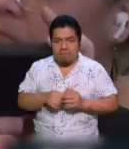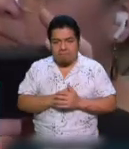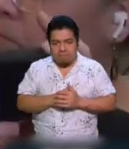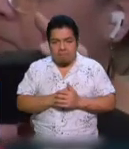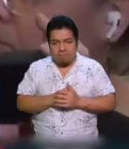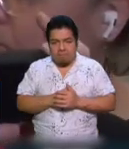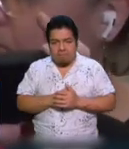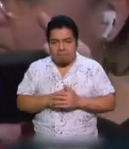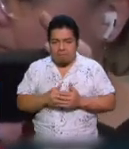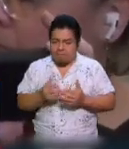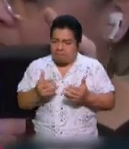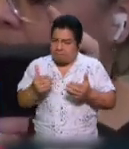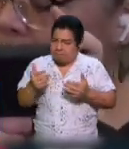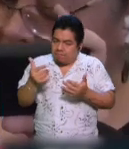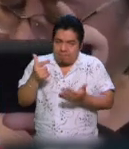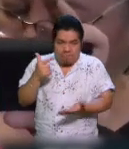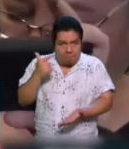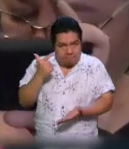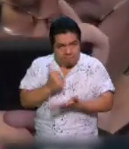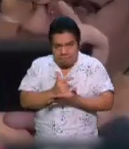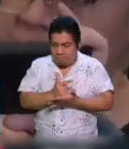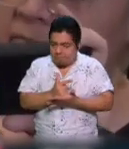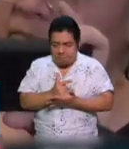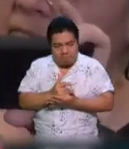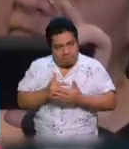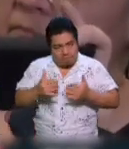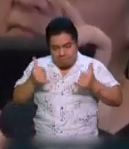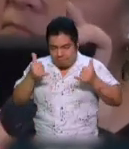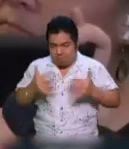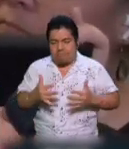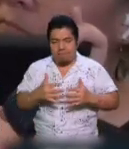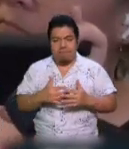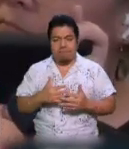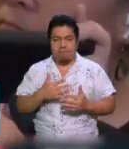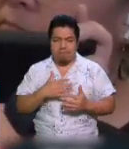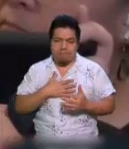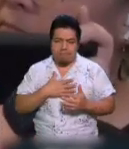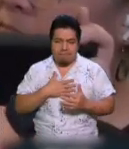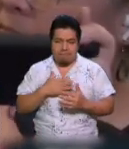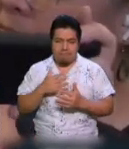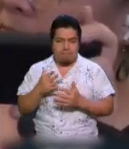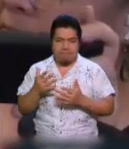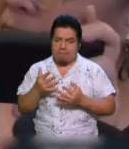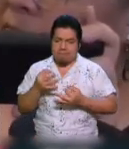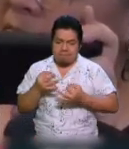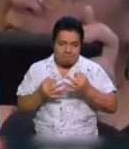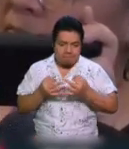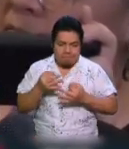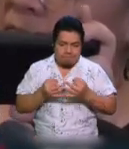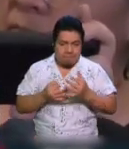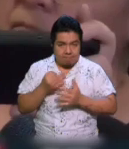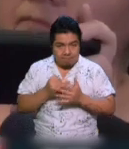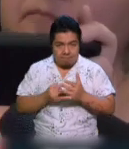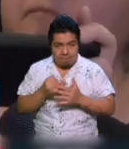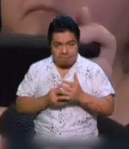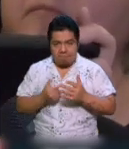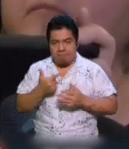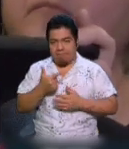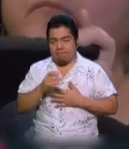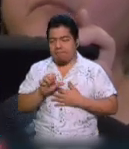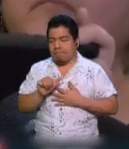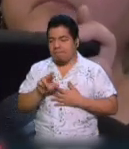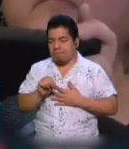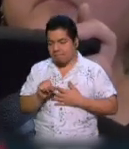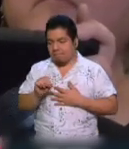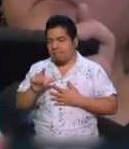Es tan grave que yo sostengo que no se enjuició a Genaro García